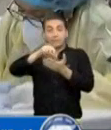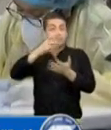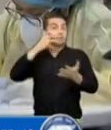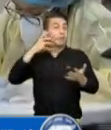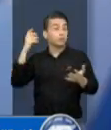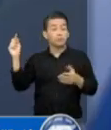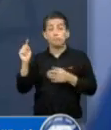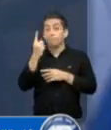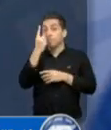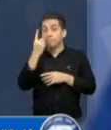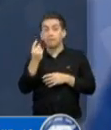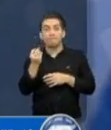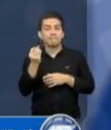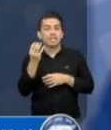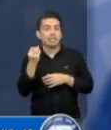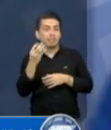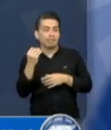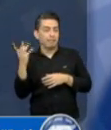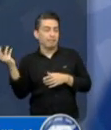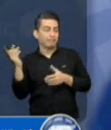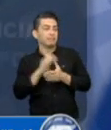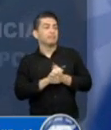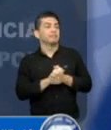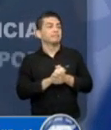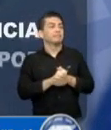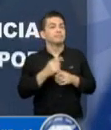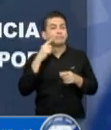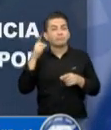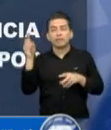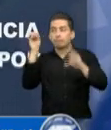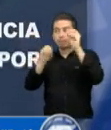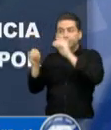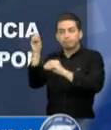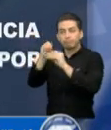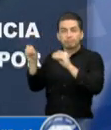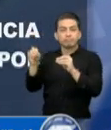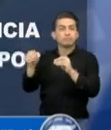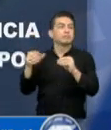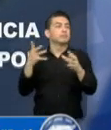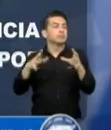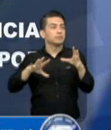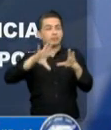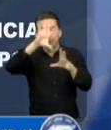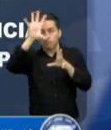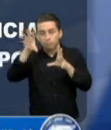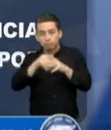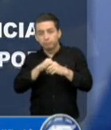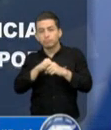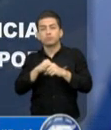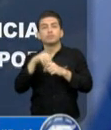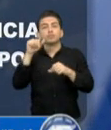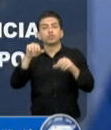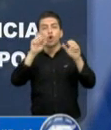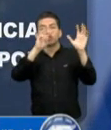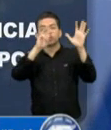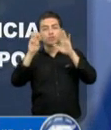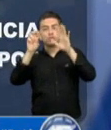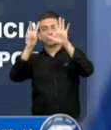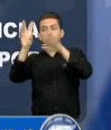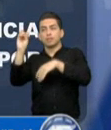en color verde. Según esta reciente actualización, la cifra acumulada de casos registrados asciende a 870